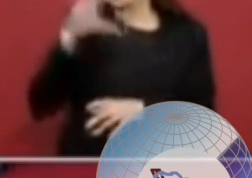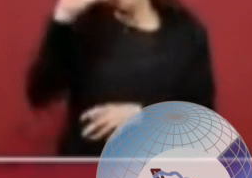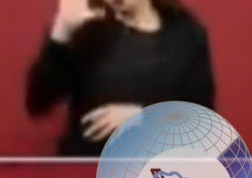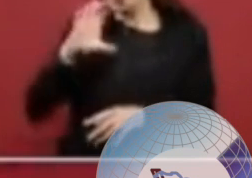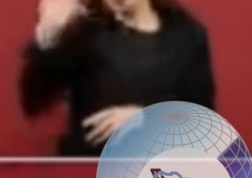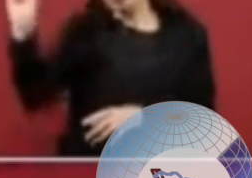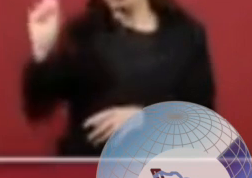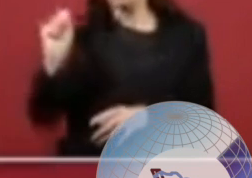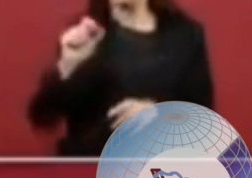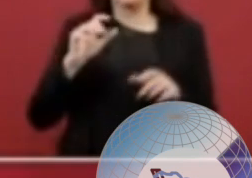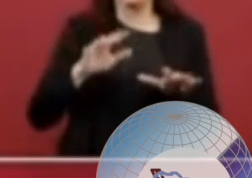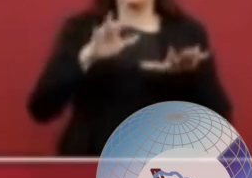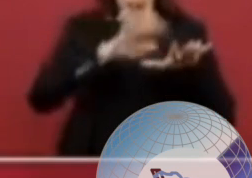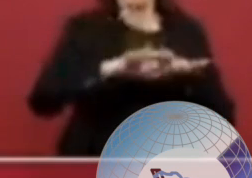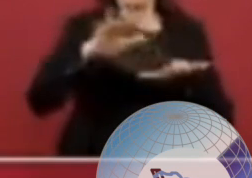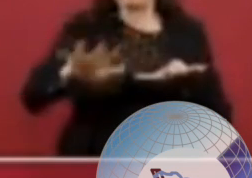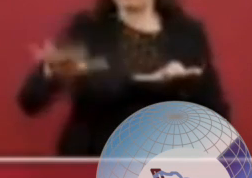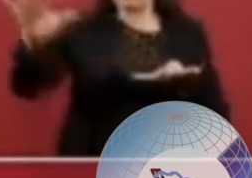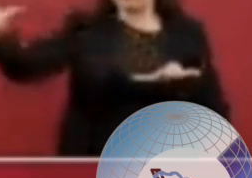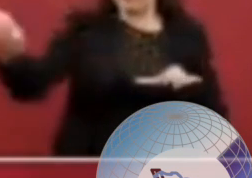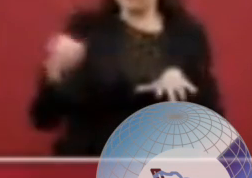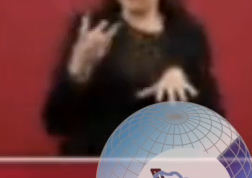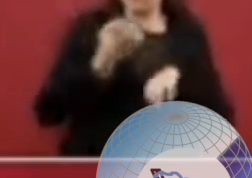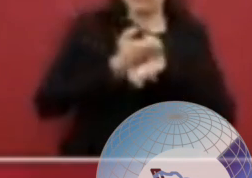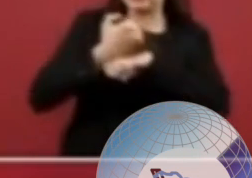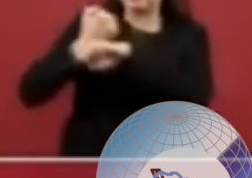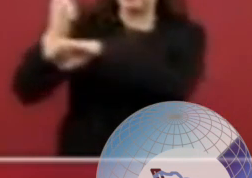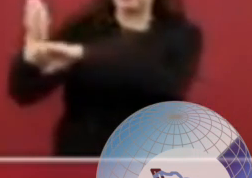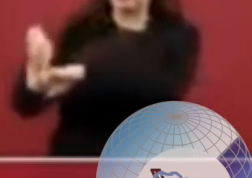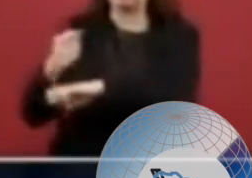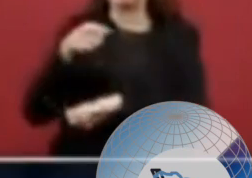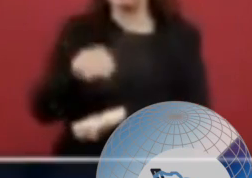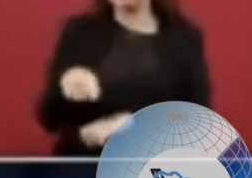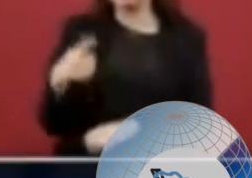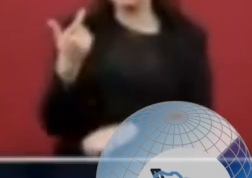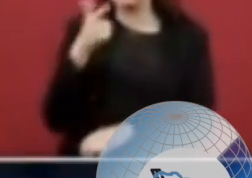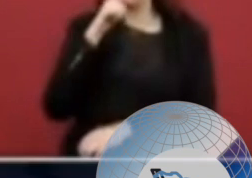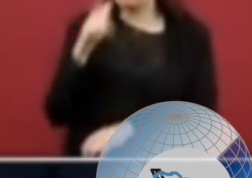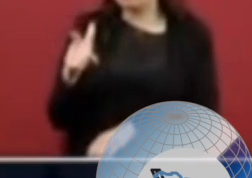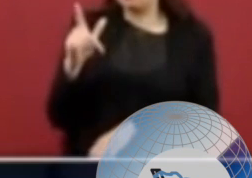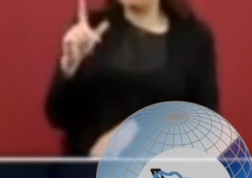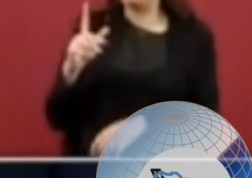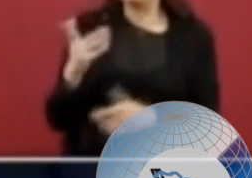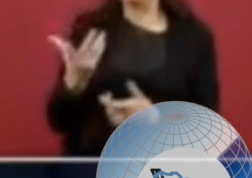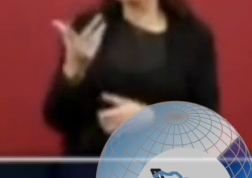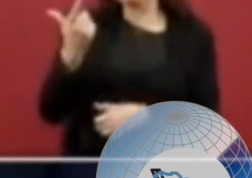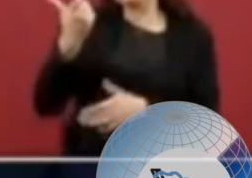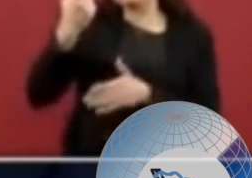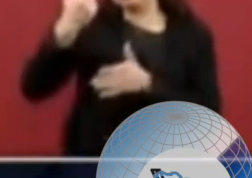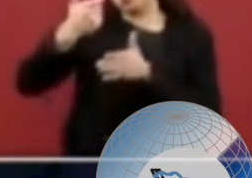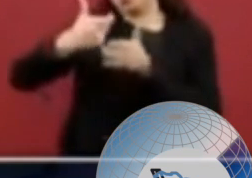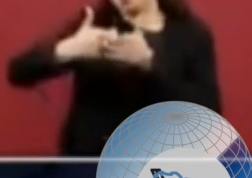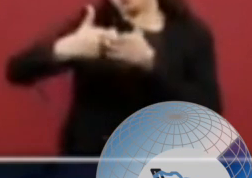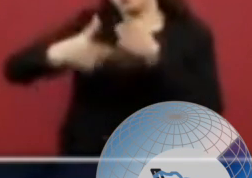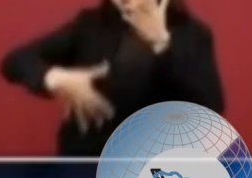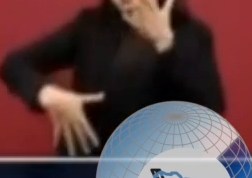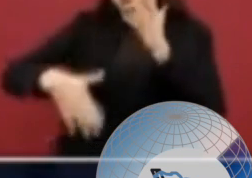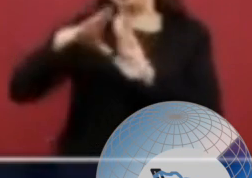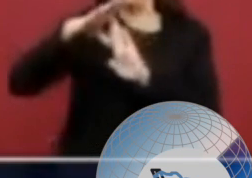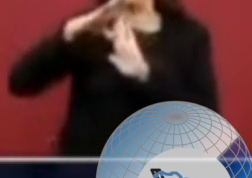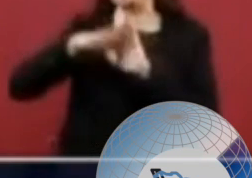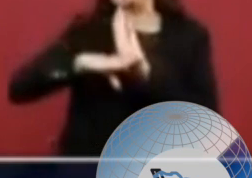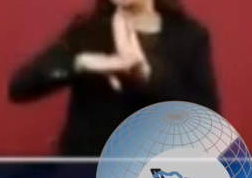Morelos, se reduciría la tarifa de pago